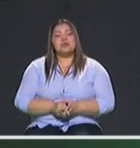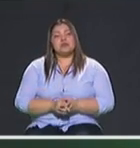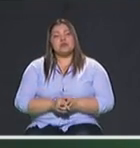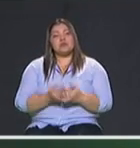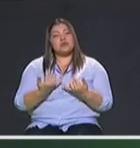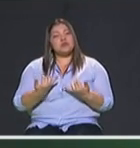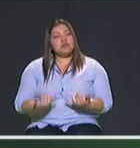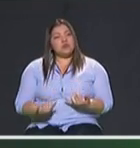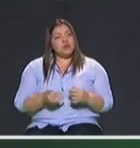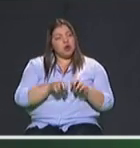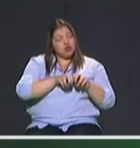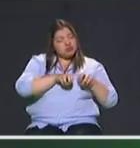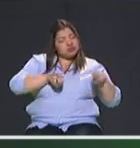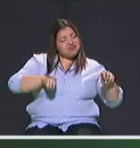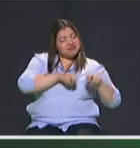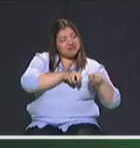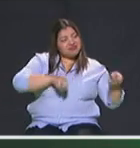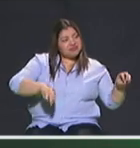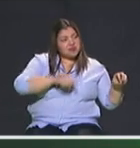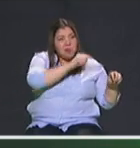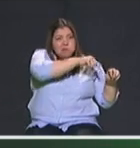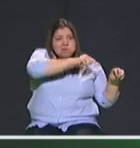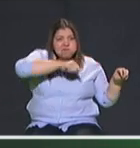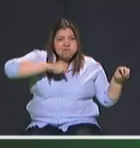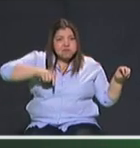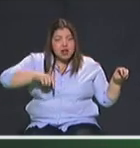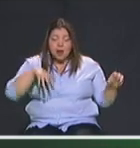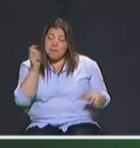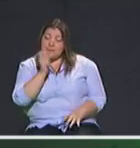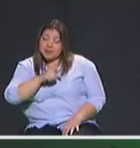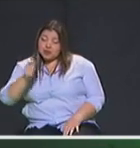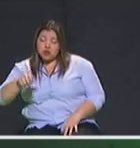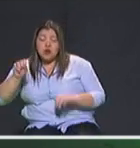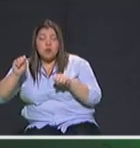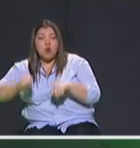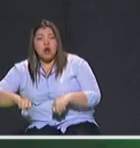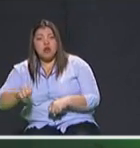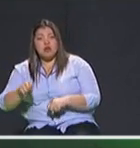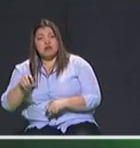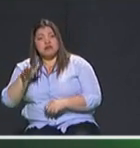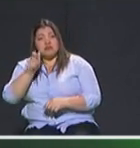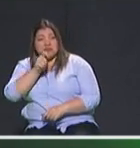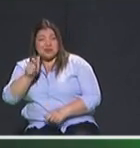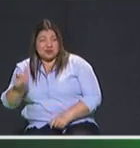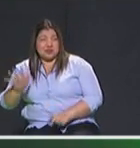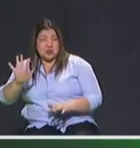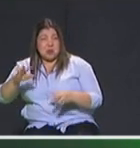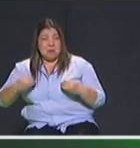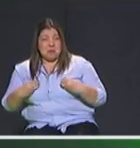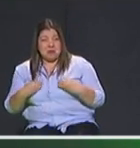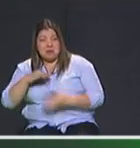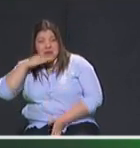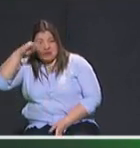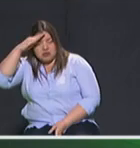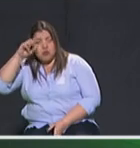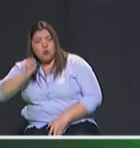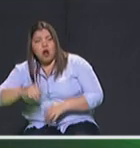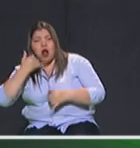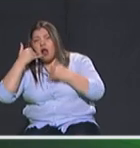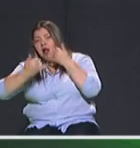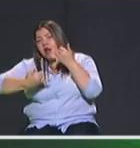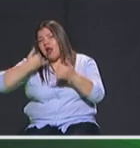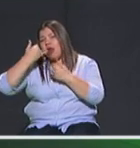una novedad y es la participación de los ciudadanos en tiempo real en una plataforma digital. Esa participación se ha venido haciendo